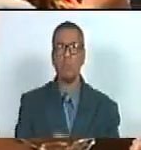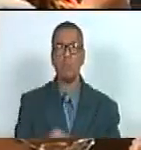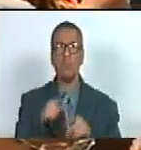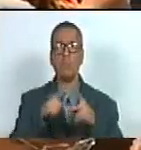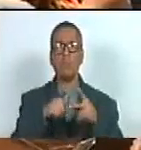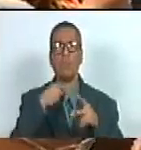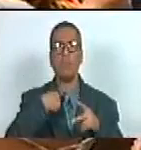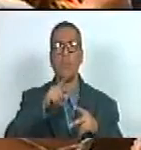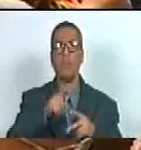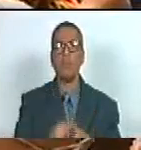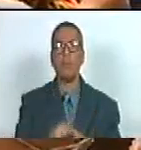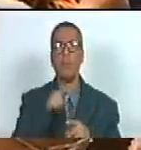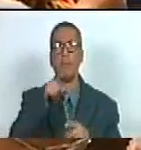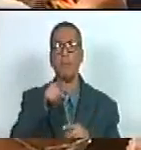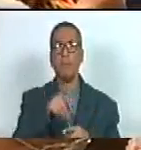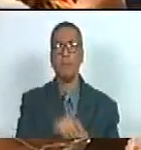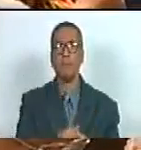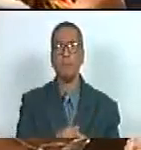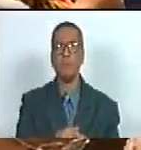inmunda de ese